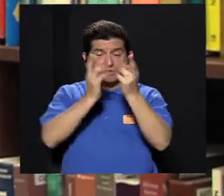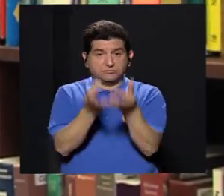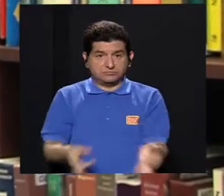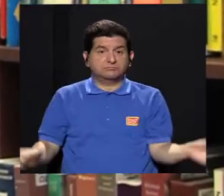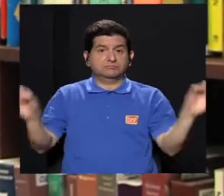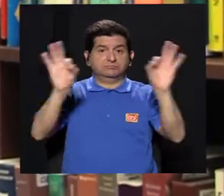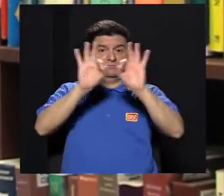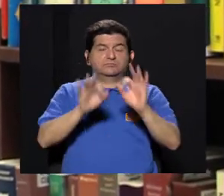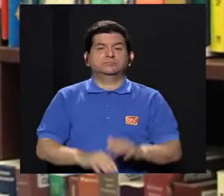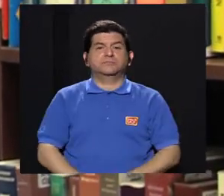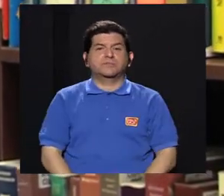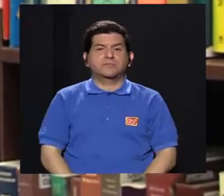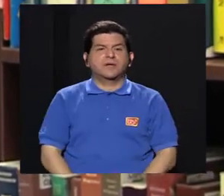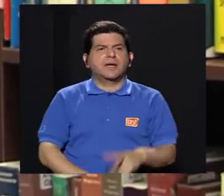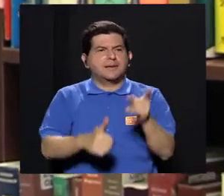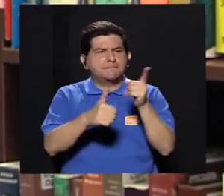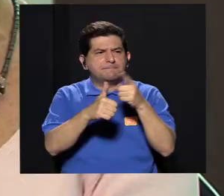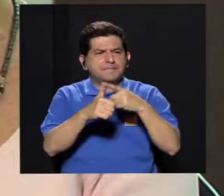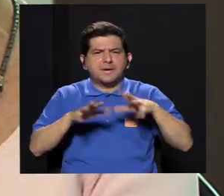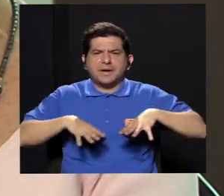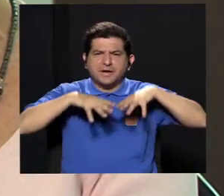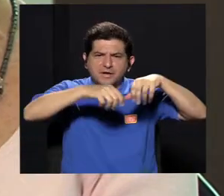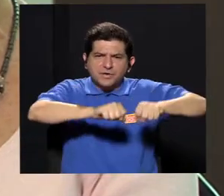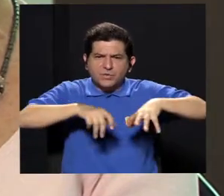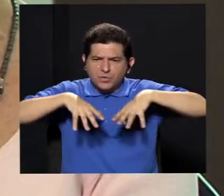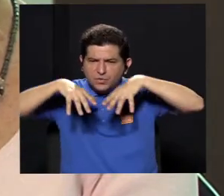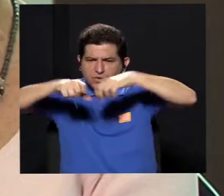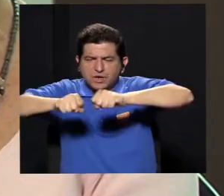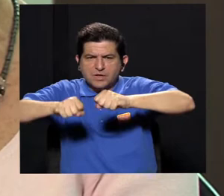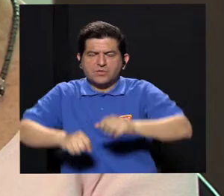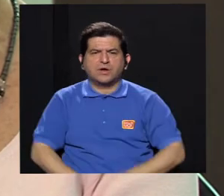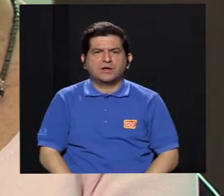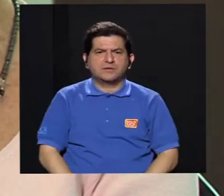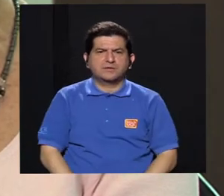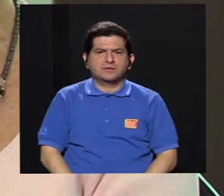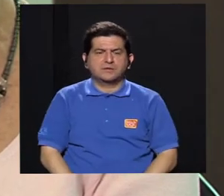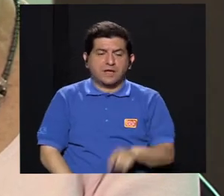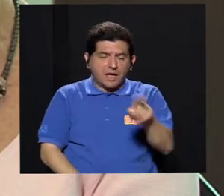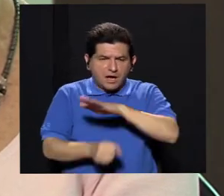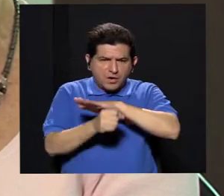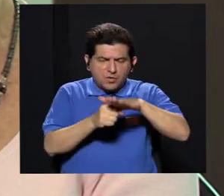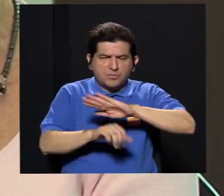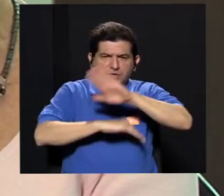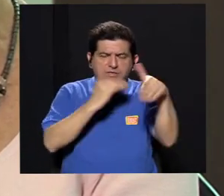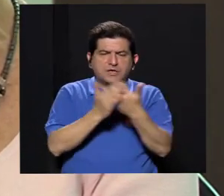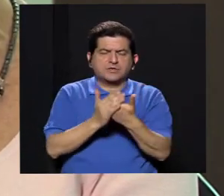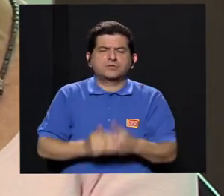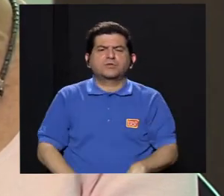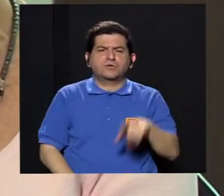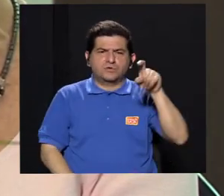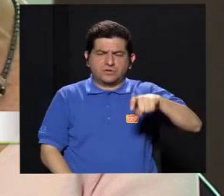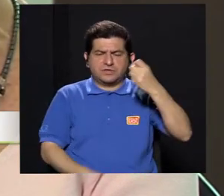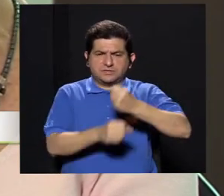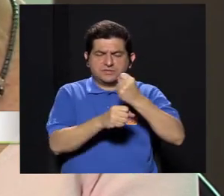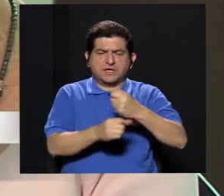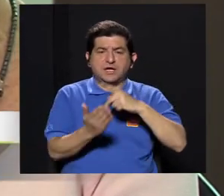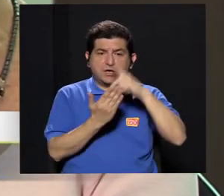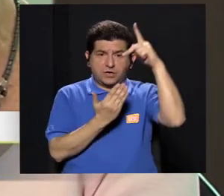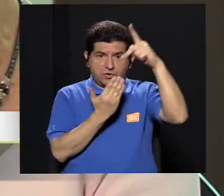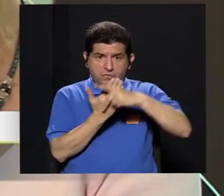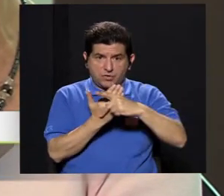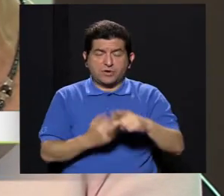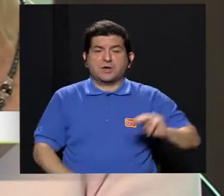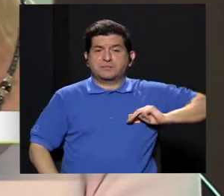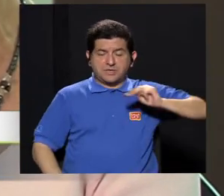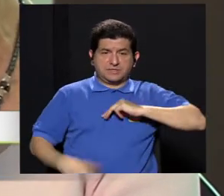importante, ¿verdad? Con las que primero se fueron graduando, se fueron llenando todas las plazas, porque en el